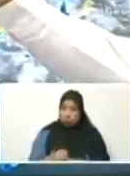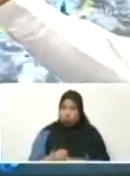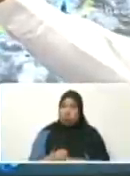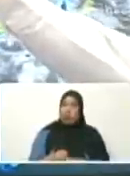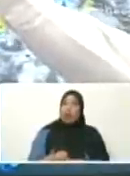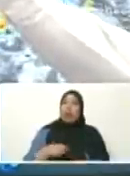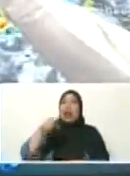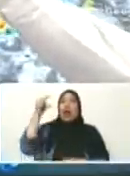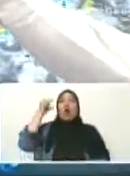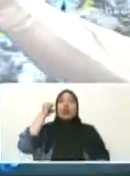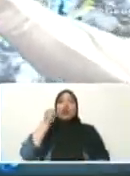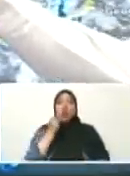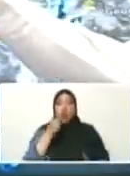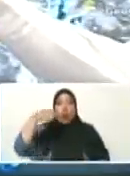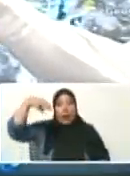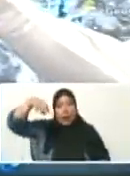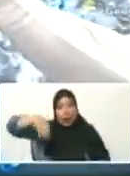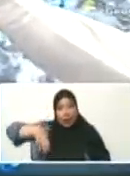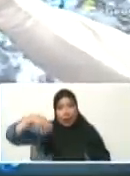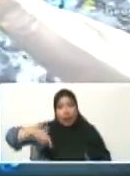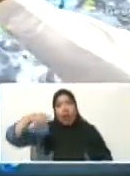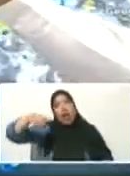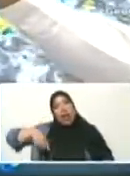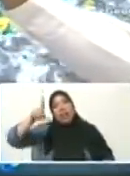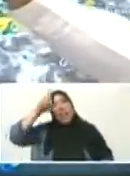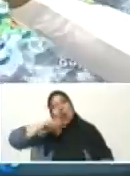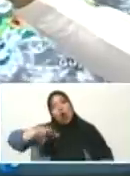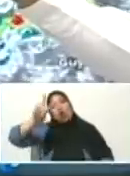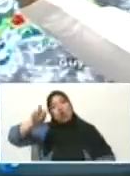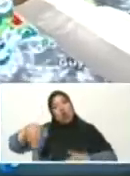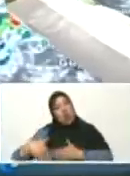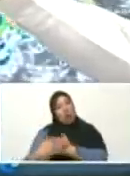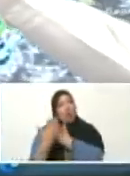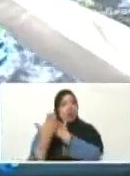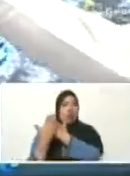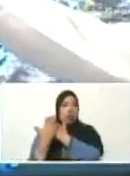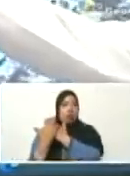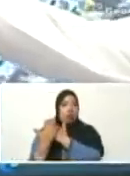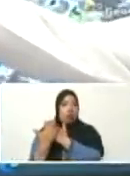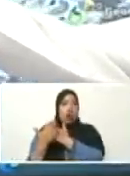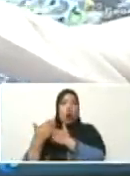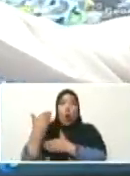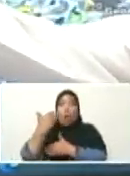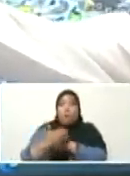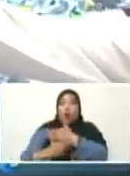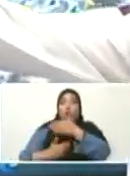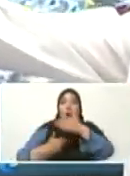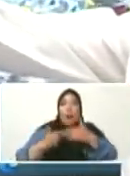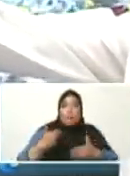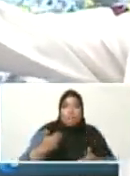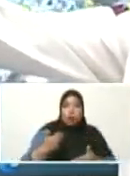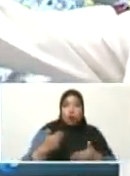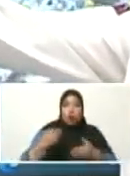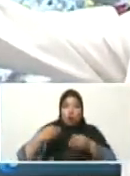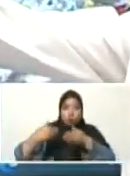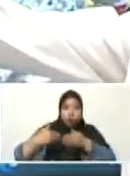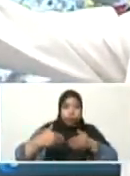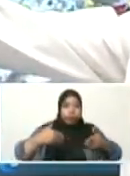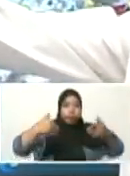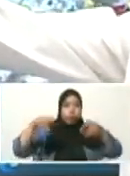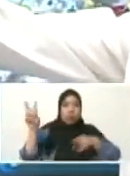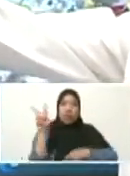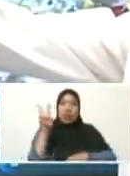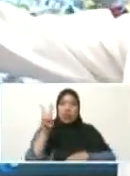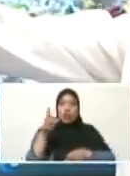el estado Sucre entre la medianoche de hoy y las 2 de la mañana. Sigue avanzando hacia el oeste y estará cerca de